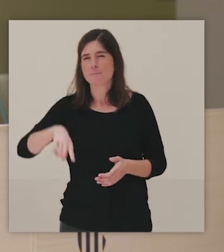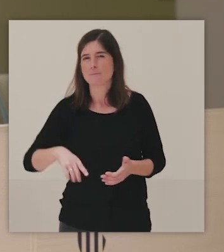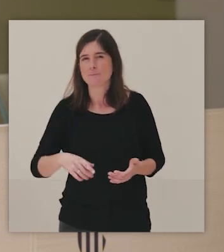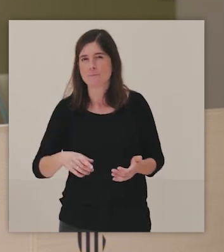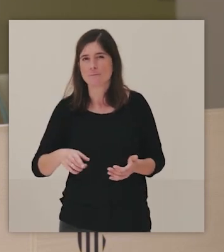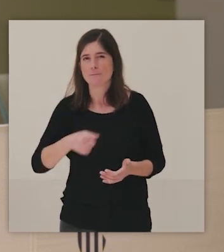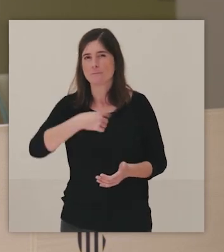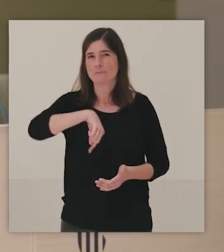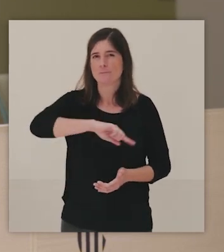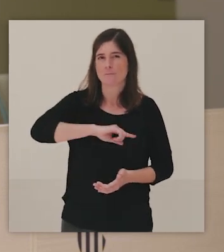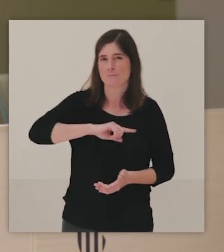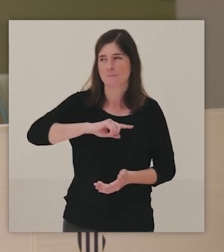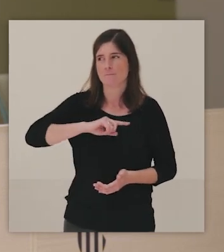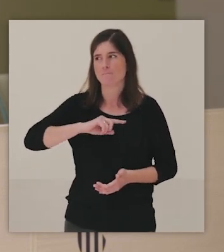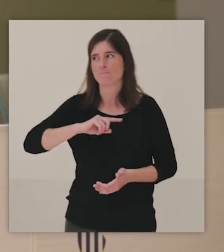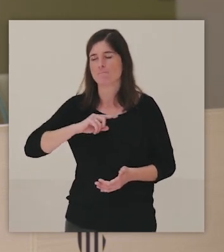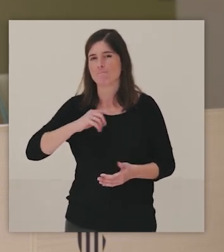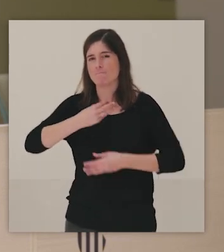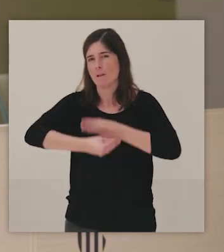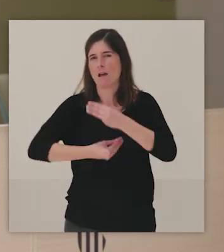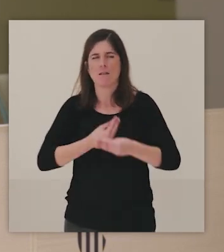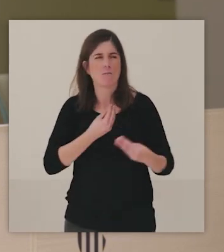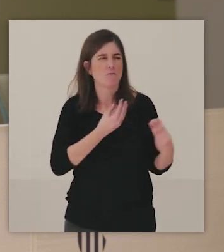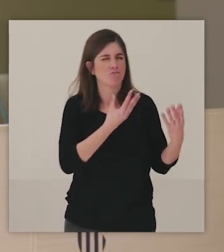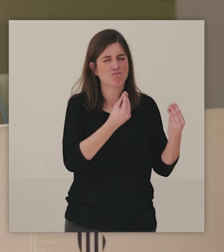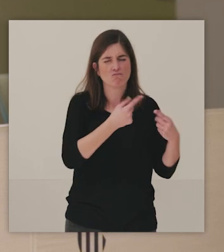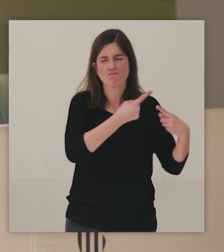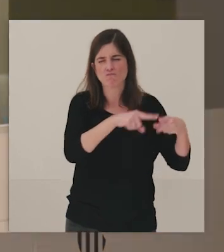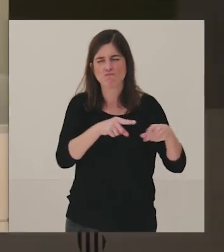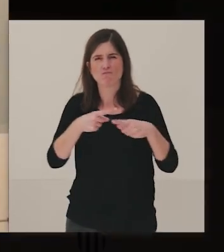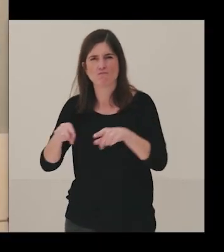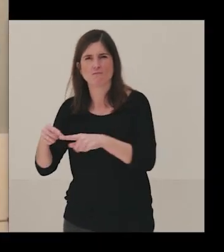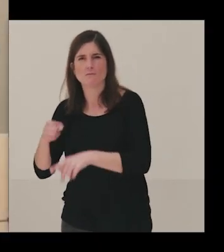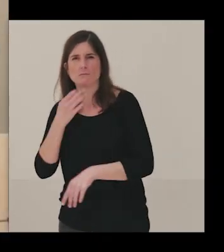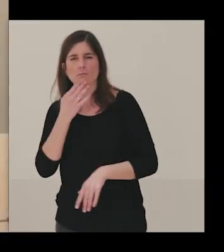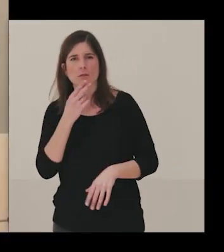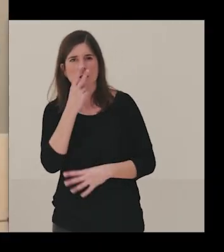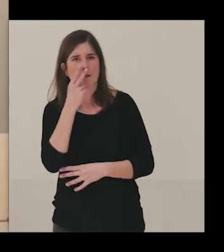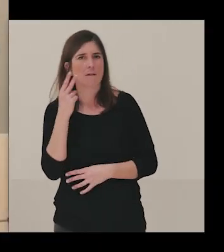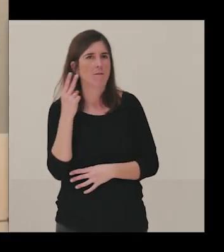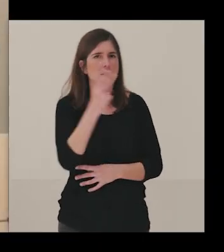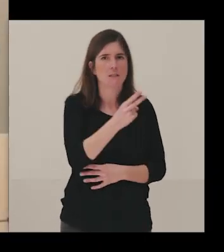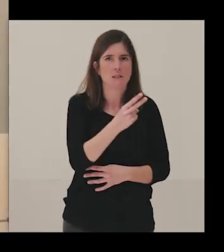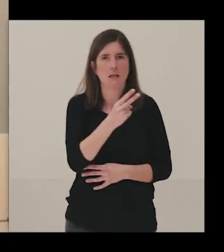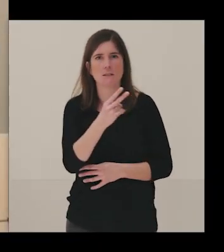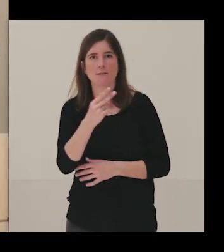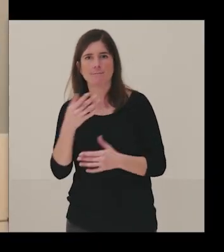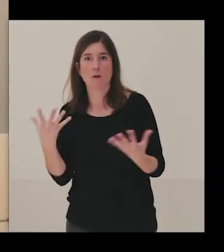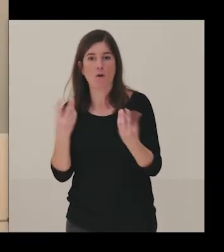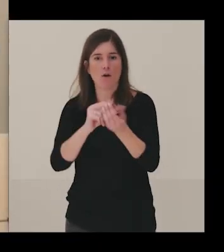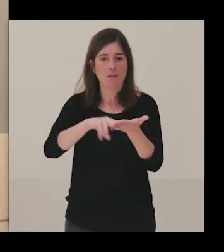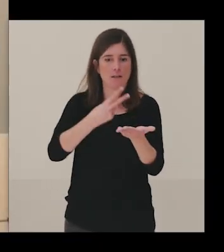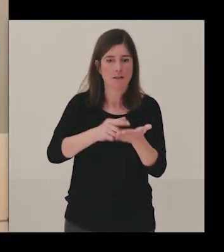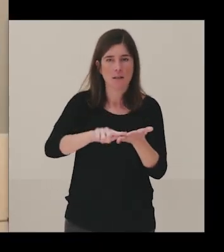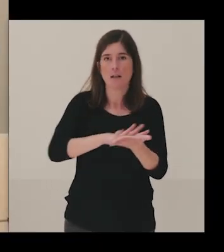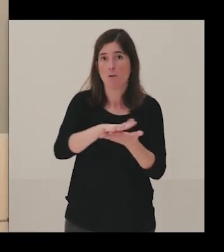cosas que hacemos, pues desde las visitas o itinerarios en lengua